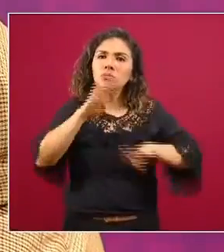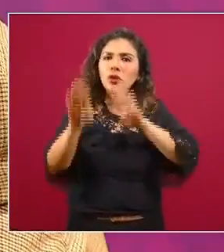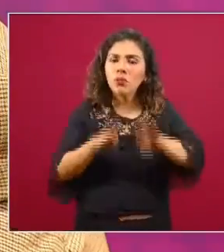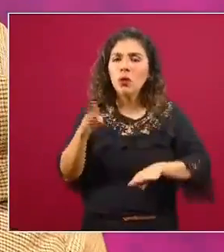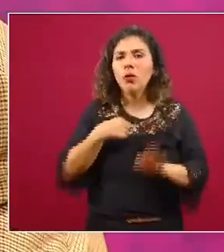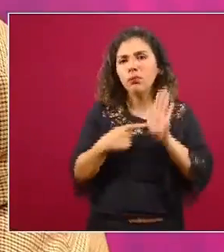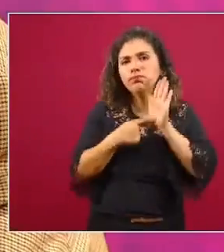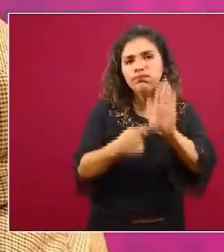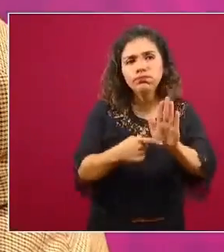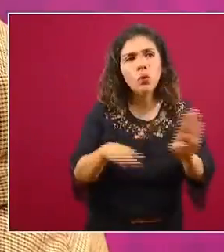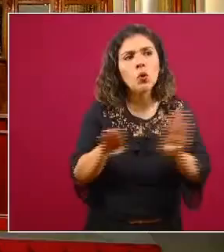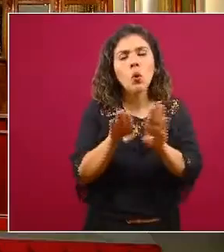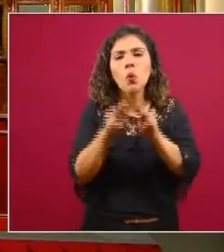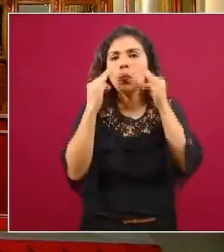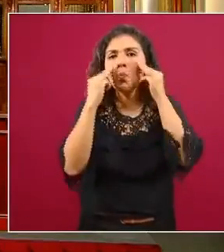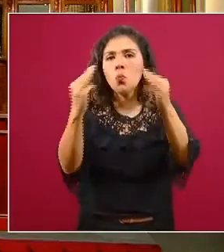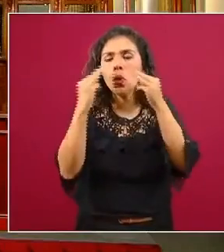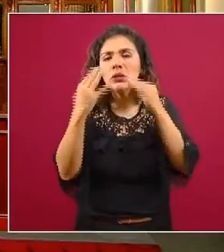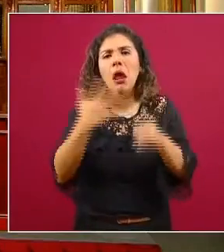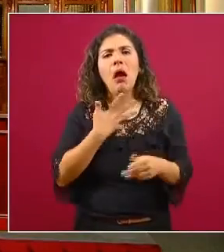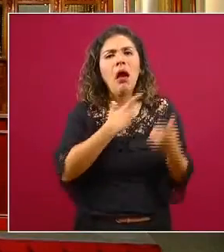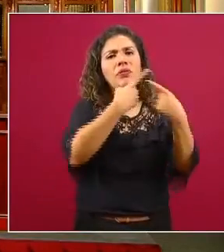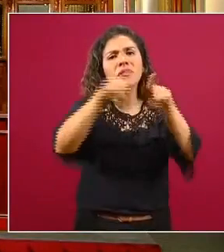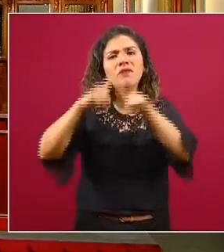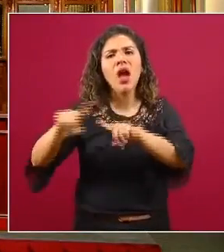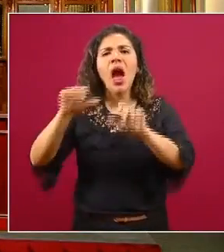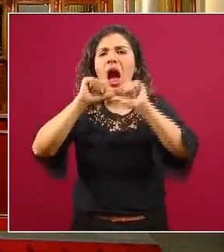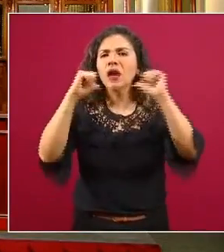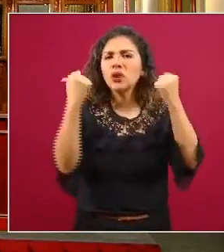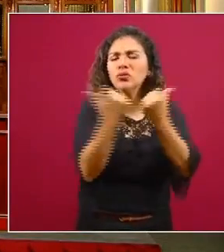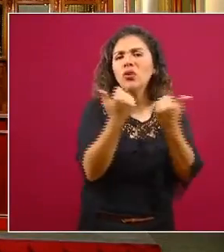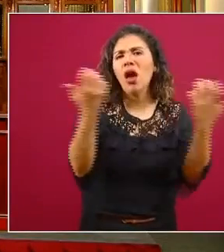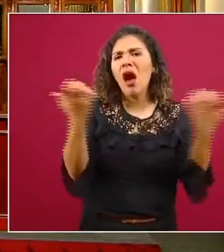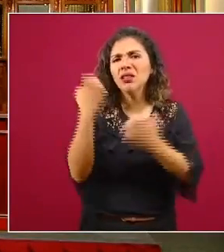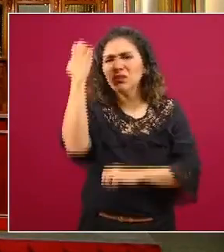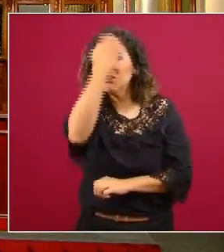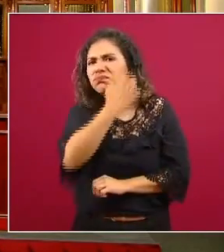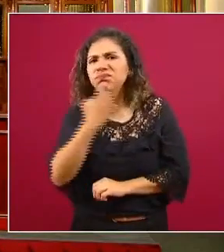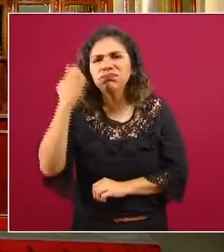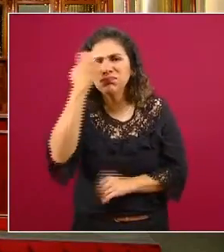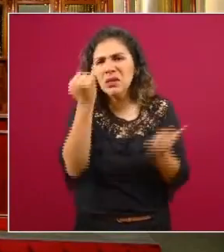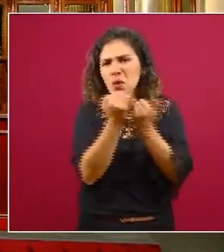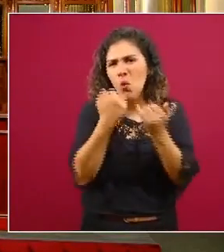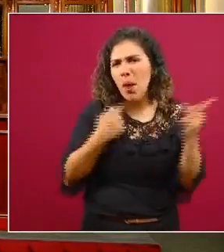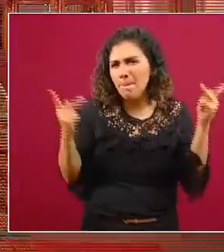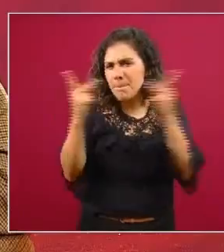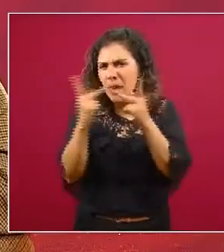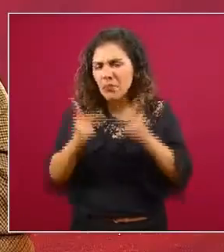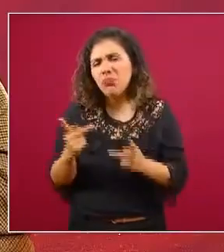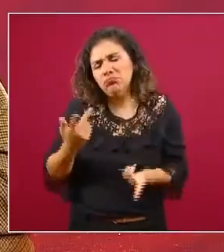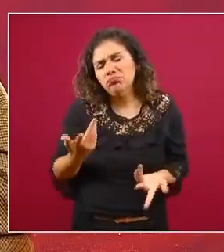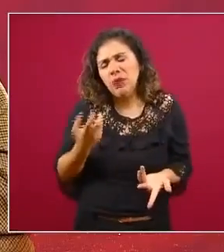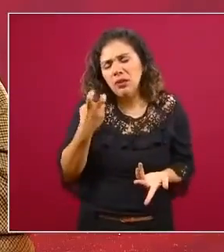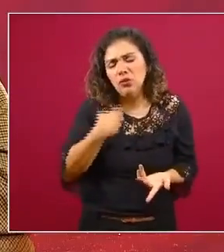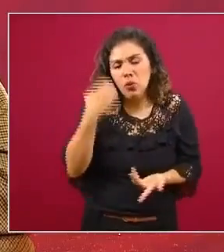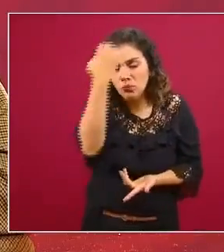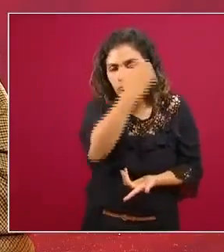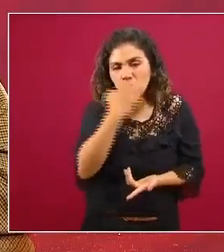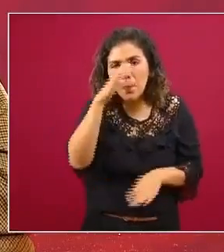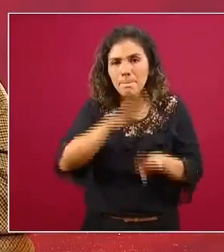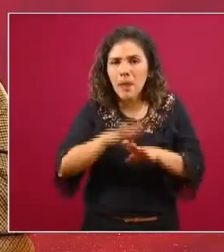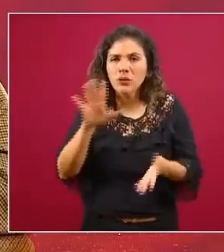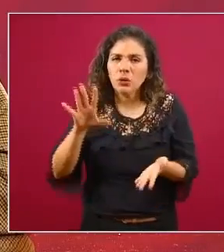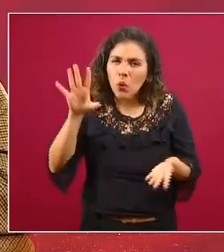venían y hubo varias organizaciones de la sociedad civil haciendo análisis similares creemos que este es un es un análisis